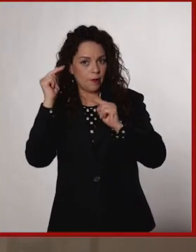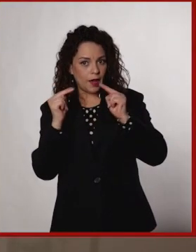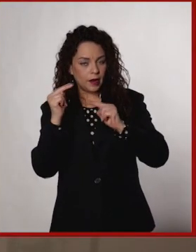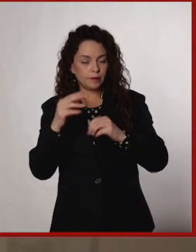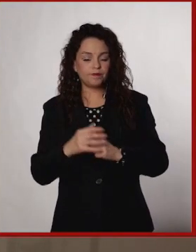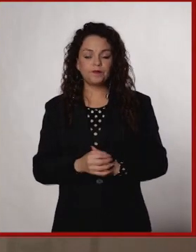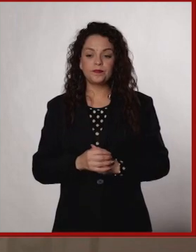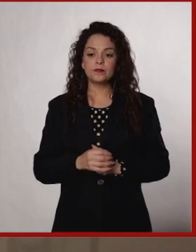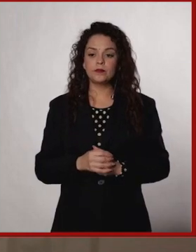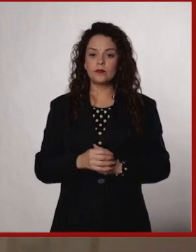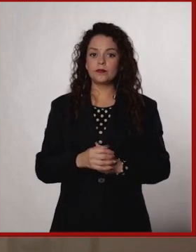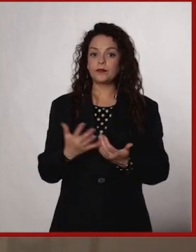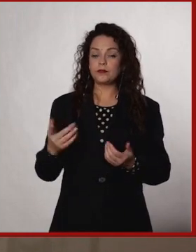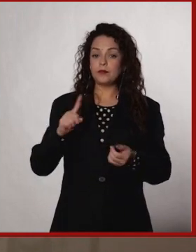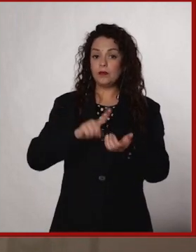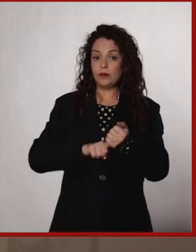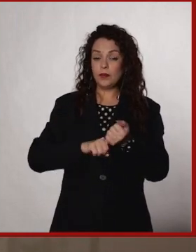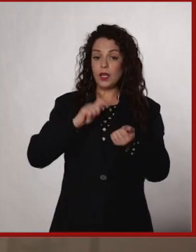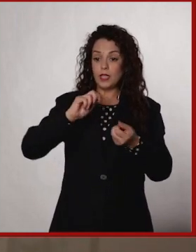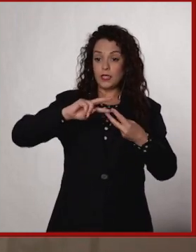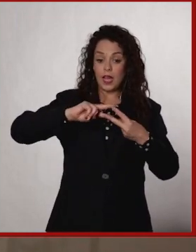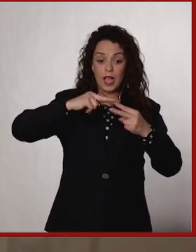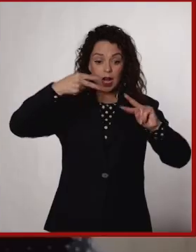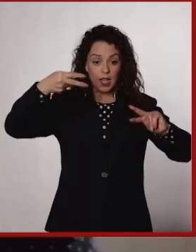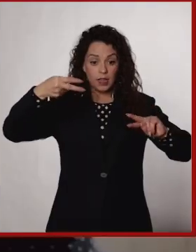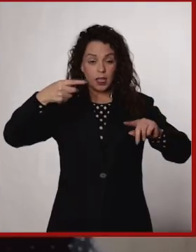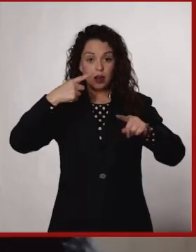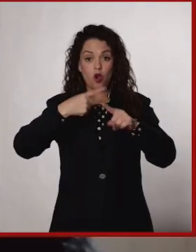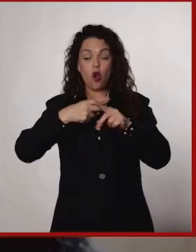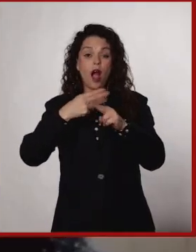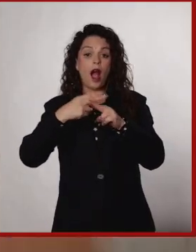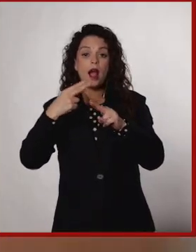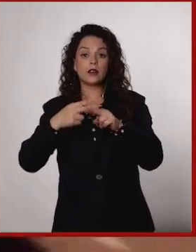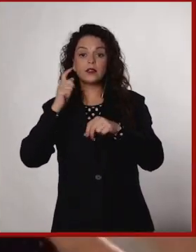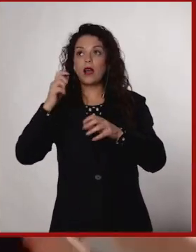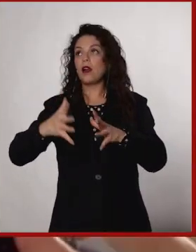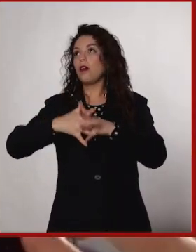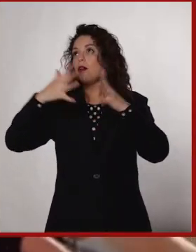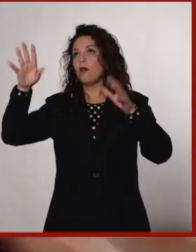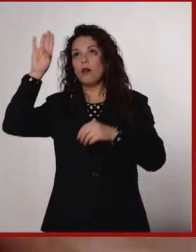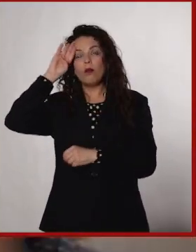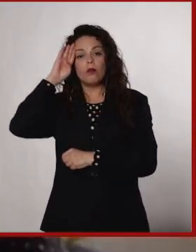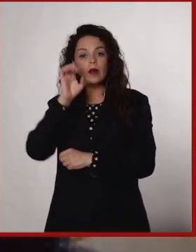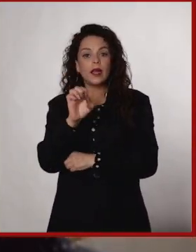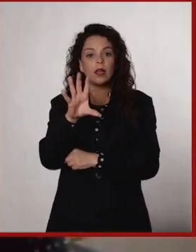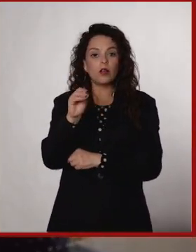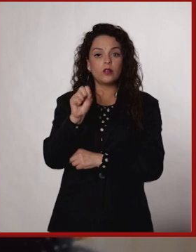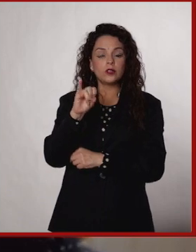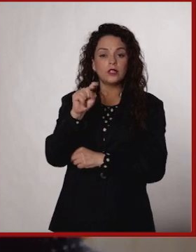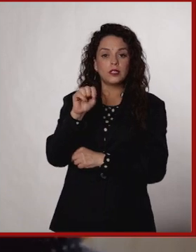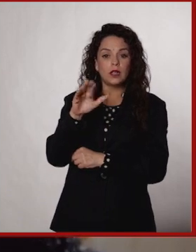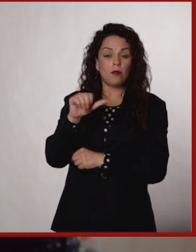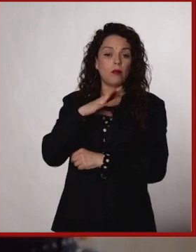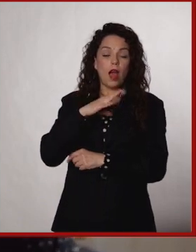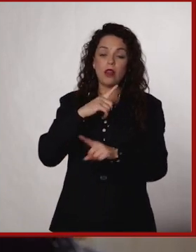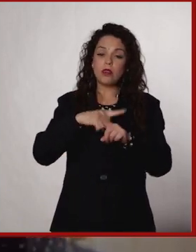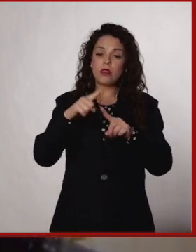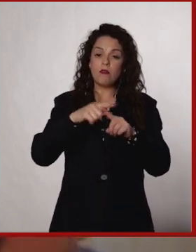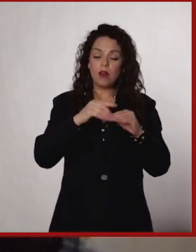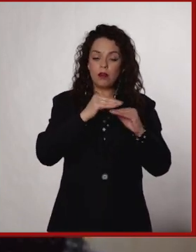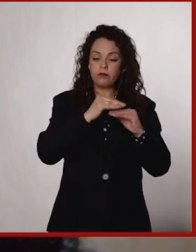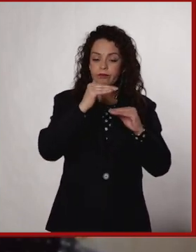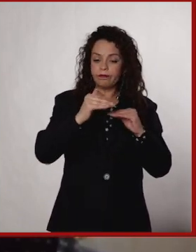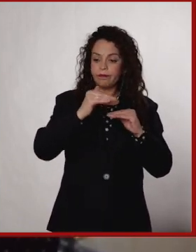sea, vas desde lo genético hasta los ecosistemas, ¿no? O sea, esto pasa por